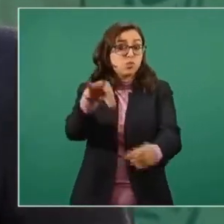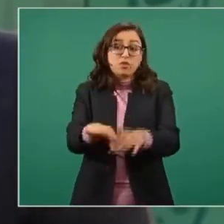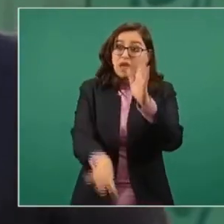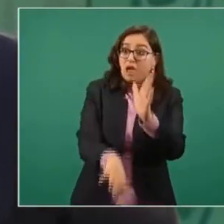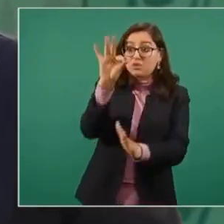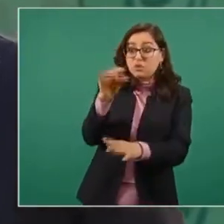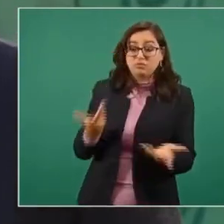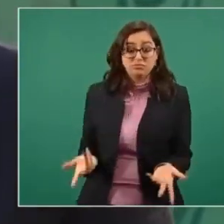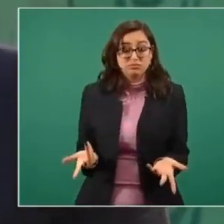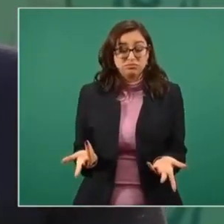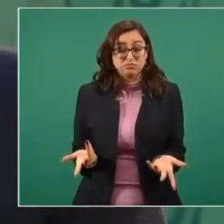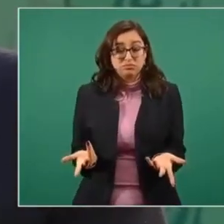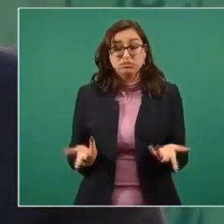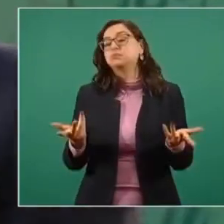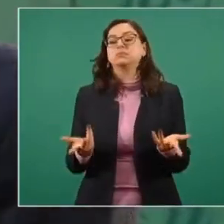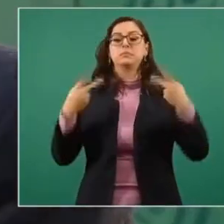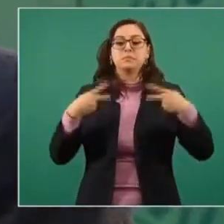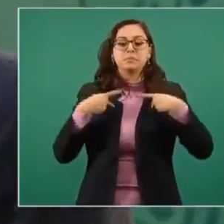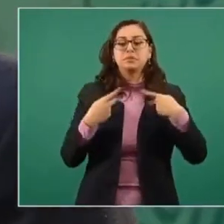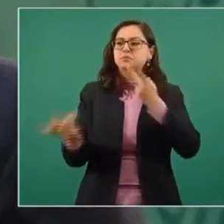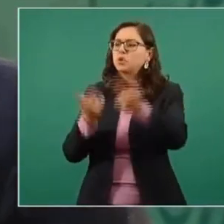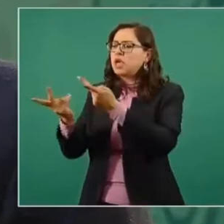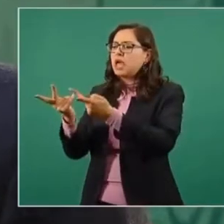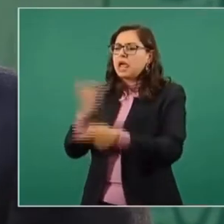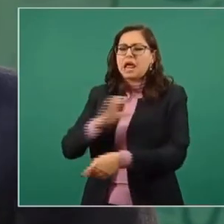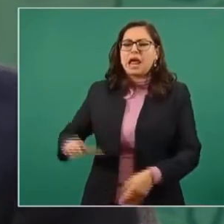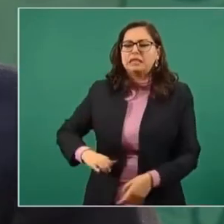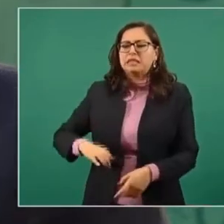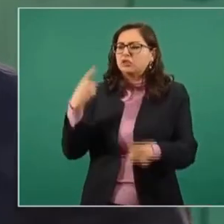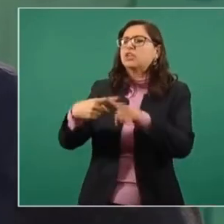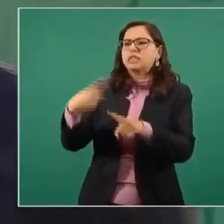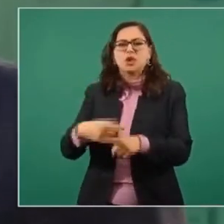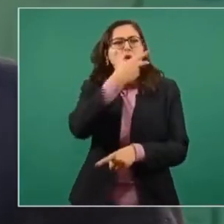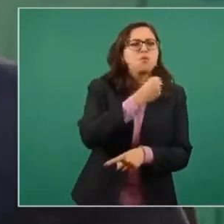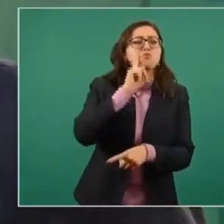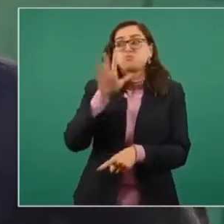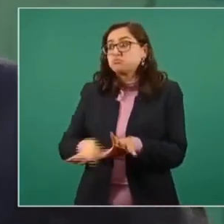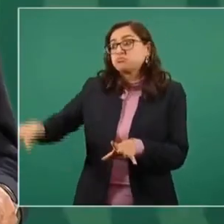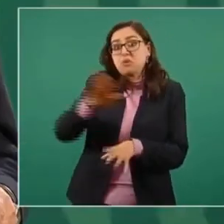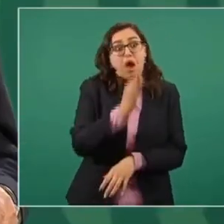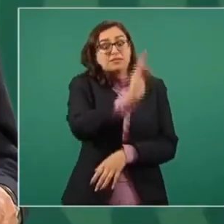Si se hacen encuestas y la gente dice, estoy de acuerdo con esta compañera, con esta compañero,